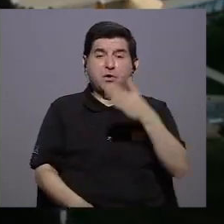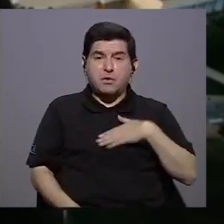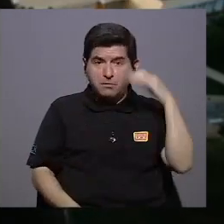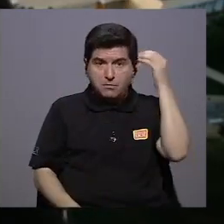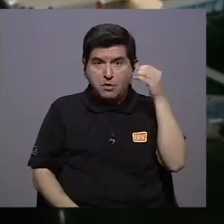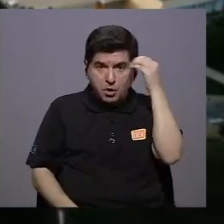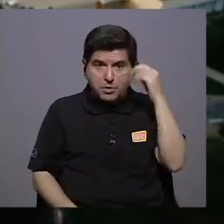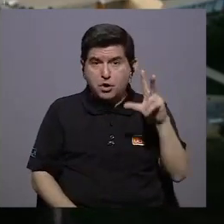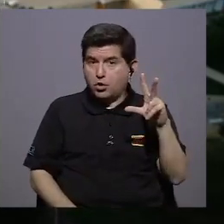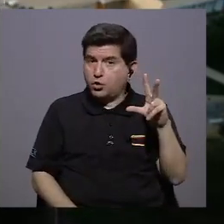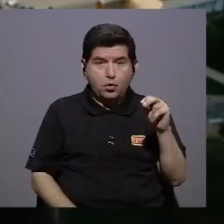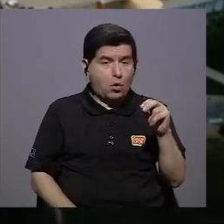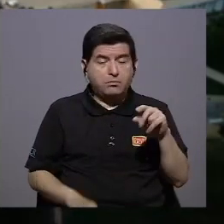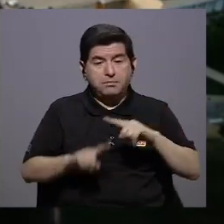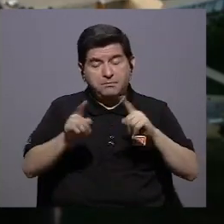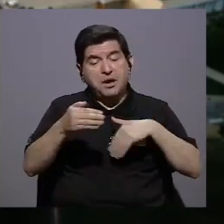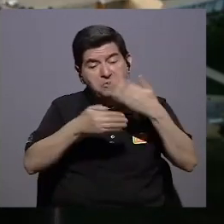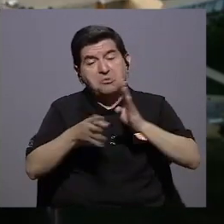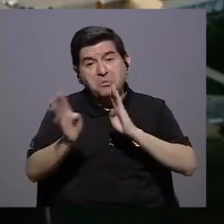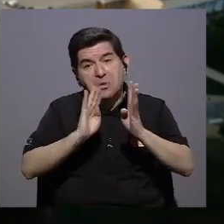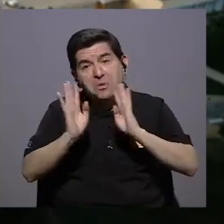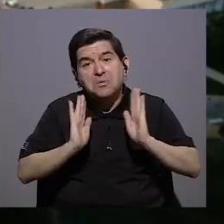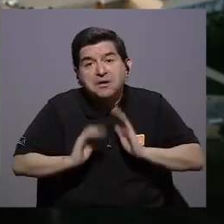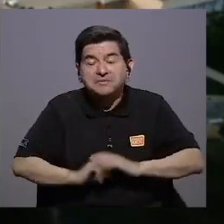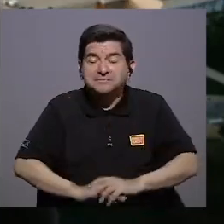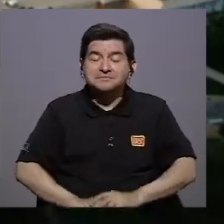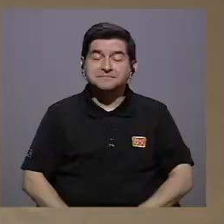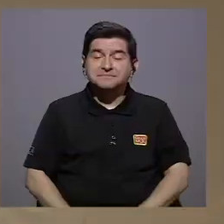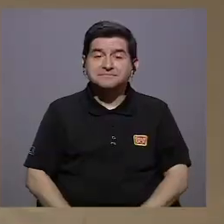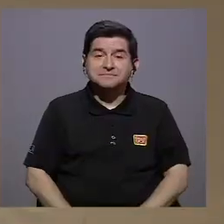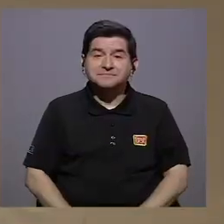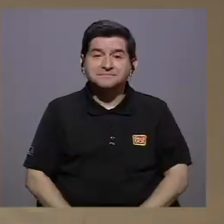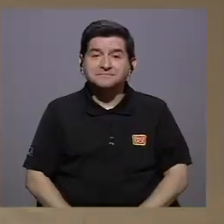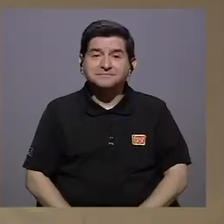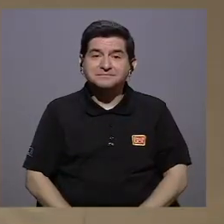futuro mi opinión es que no aunque ya hablaremos de esto pero no lo es